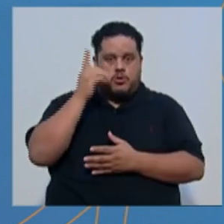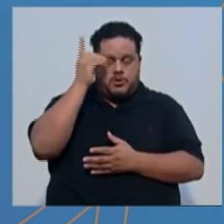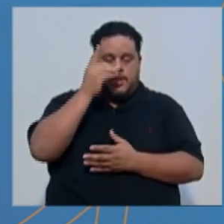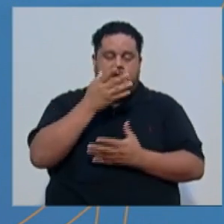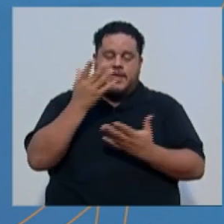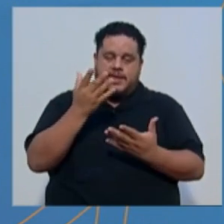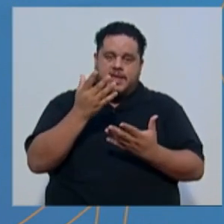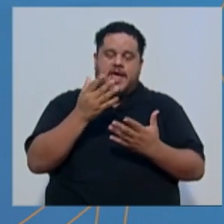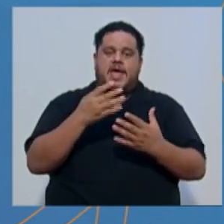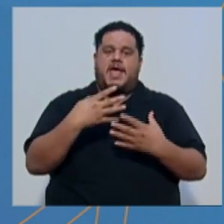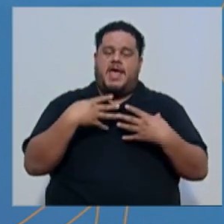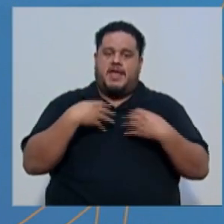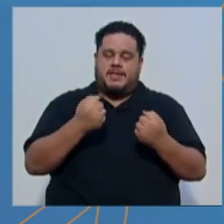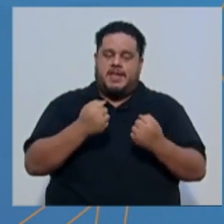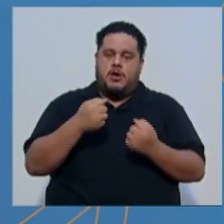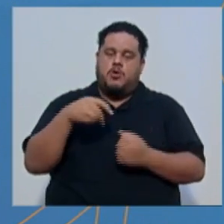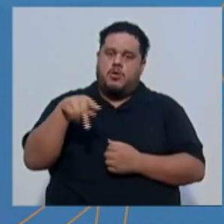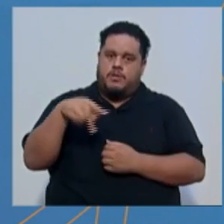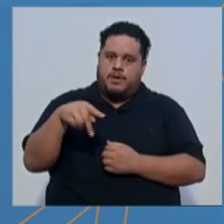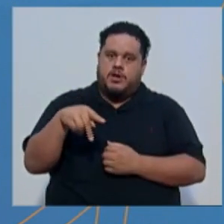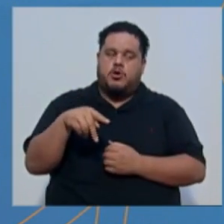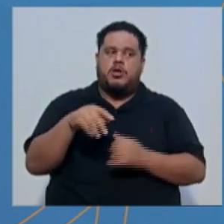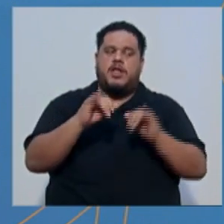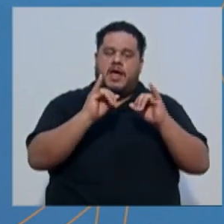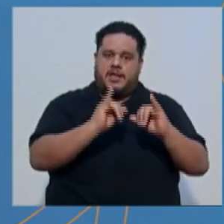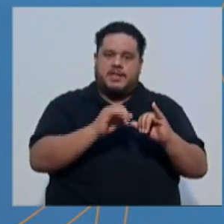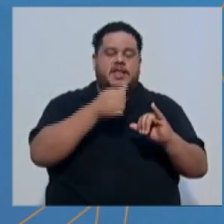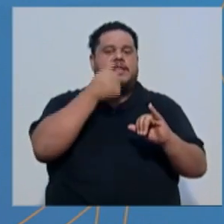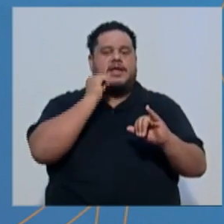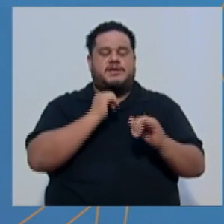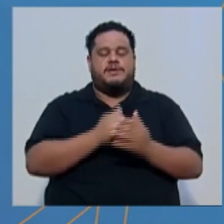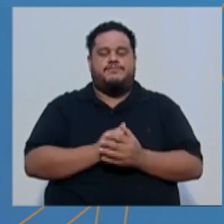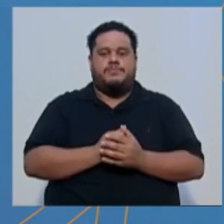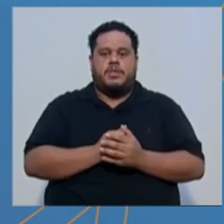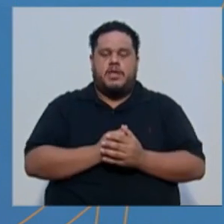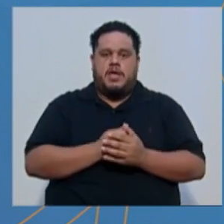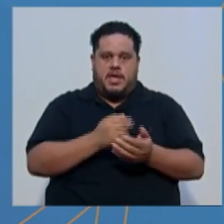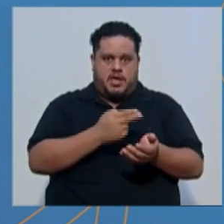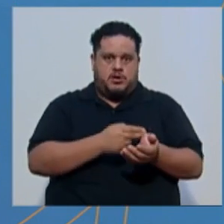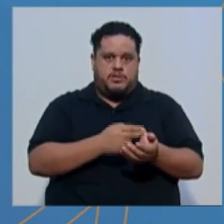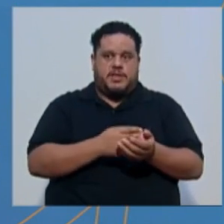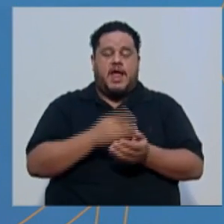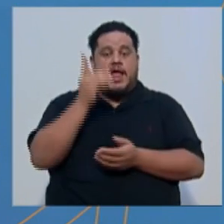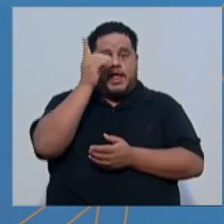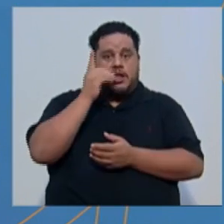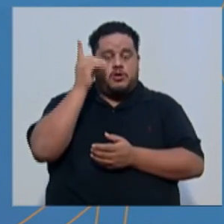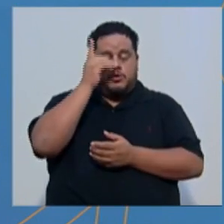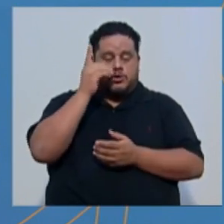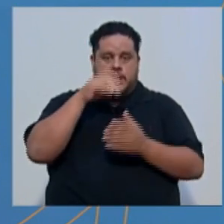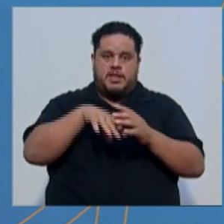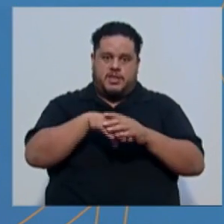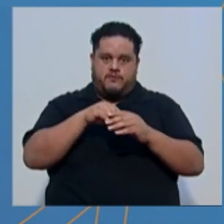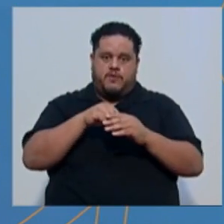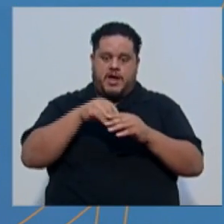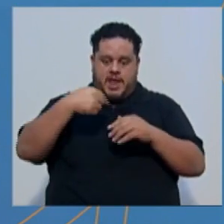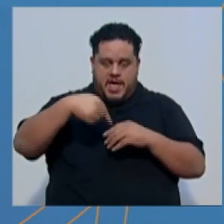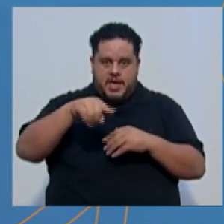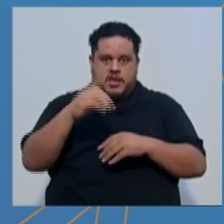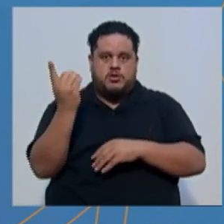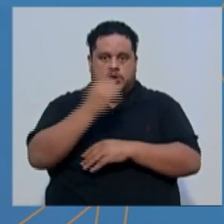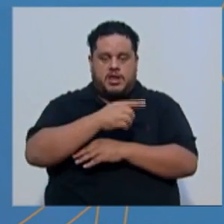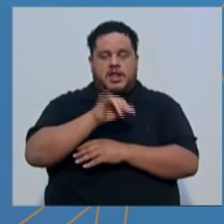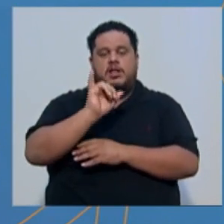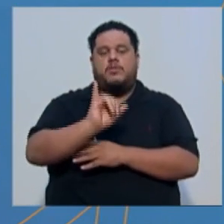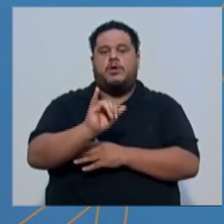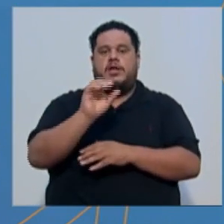lo mantiene hospitalizado desde el día de ayer. Claramente, el doctor Salas estará fuera de él en estos días por esa